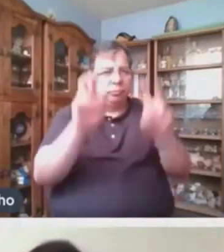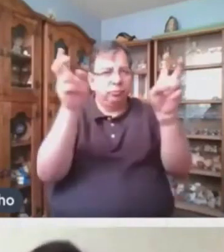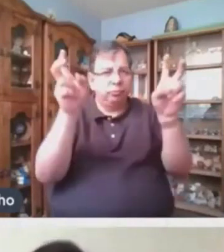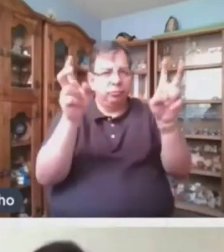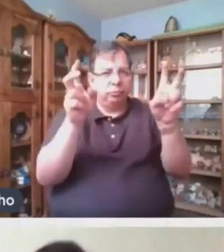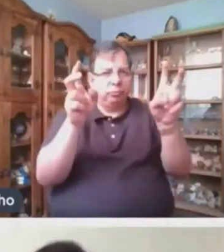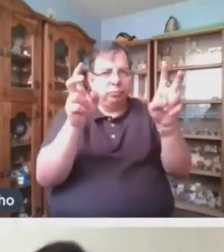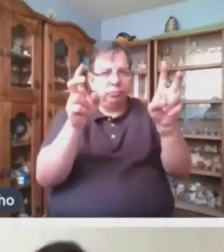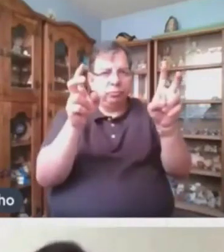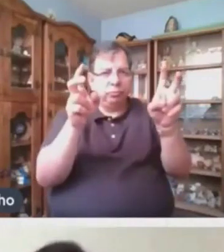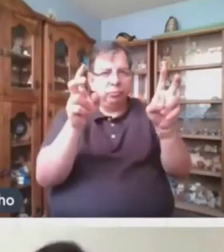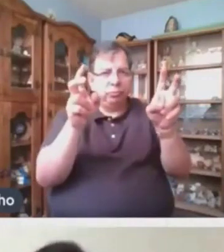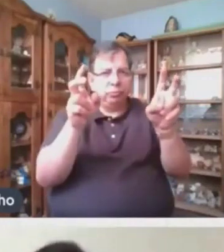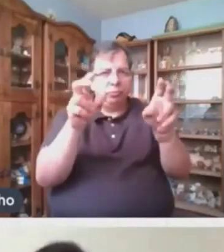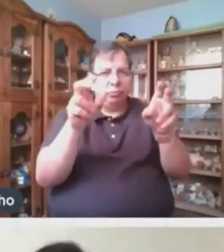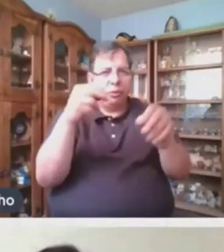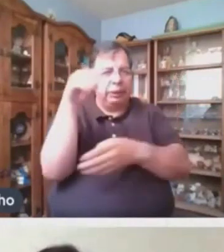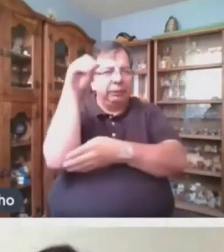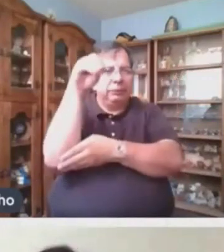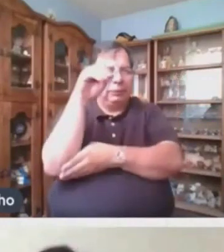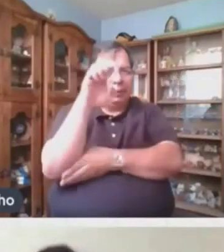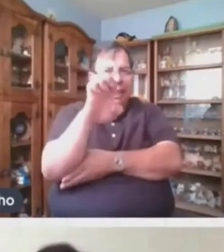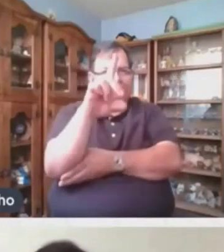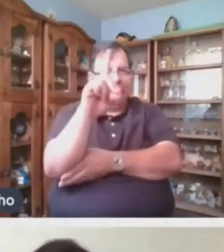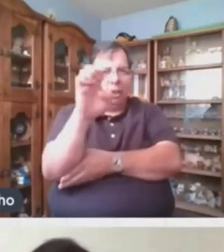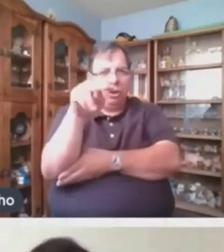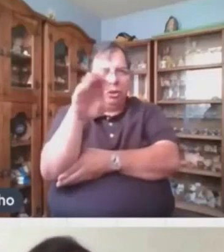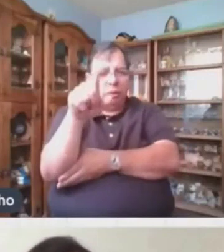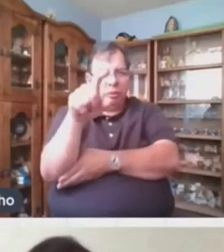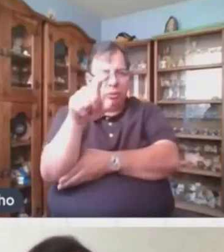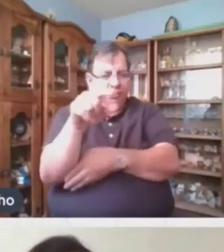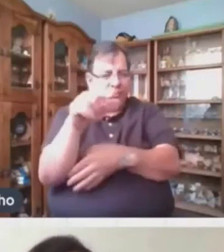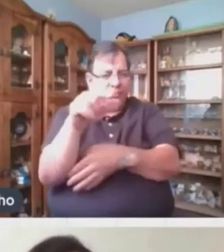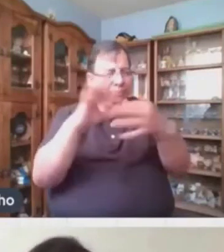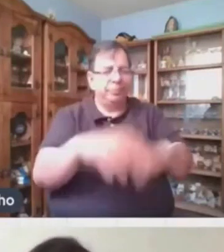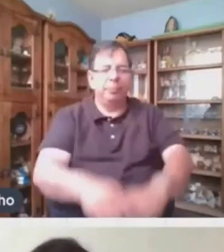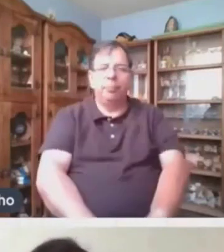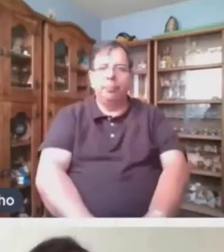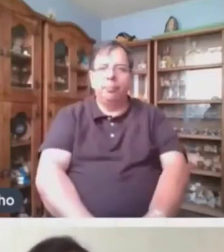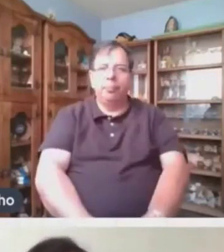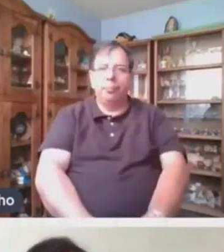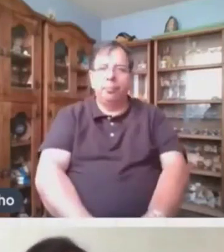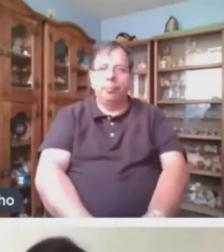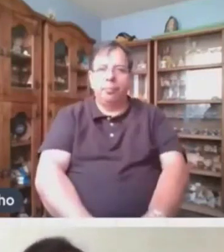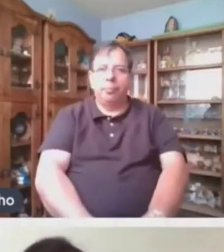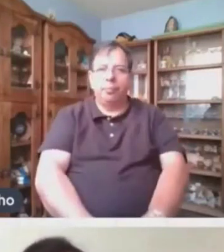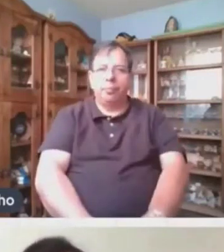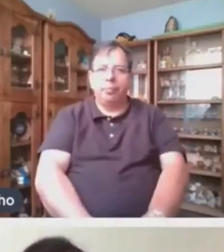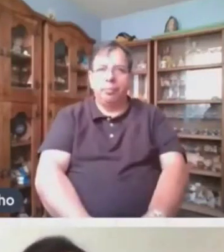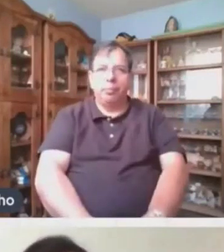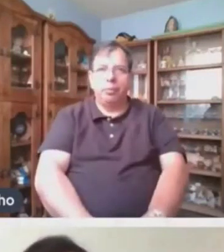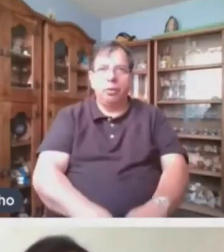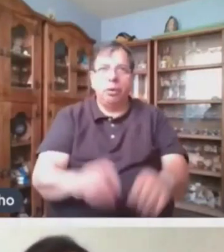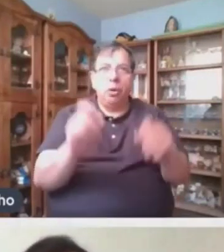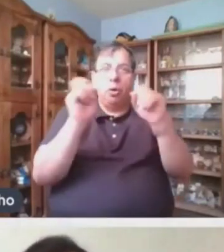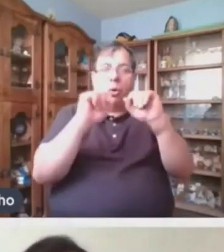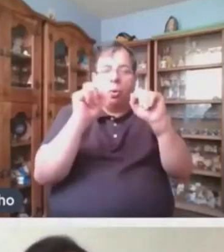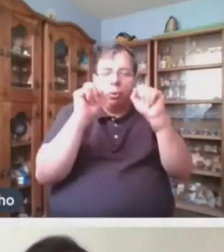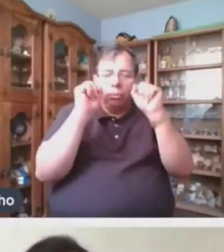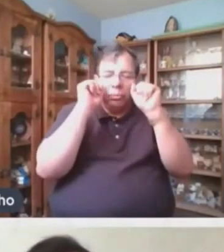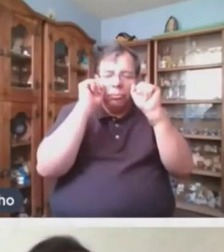El Dinosaurio Y Dice Así Cuando Despertó